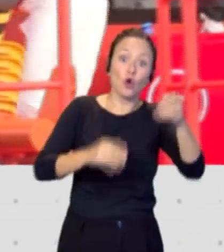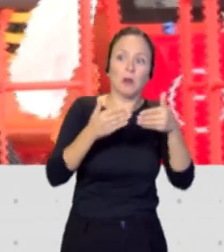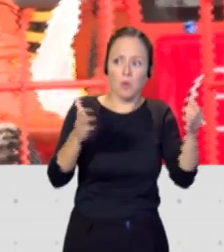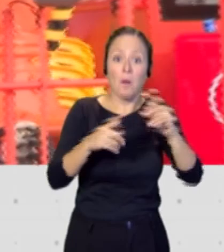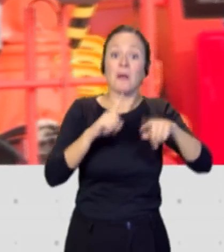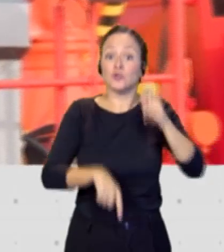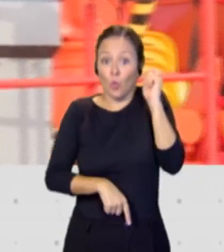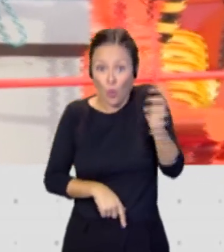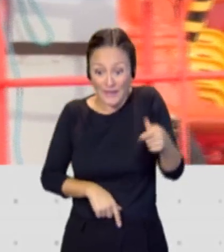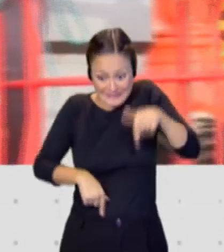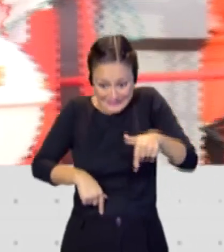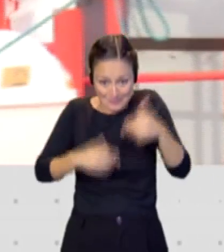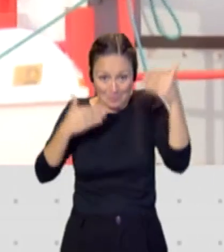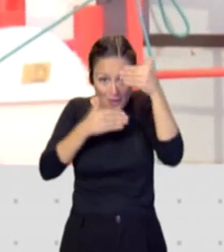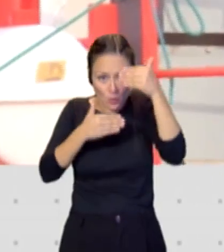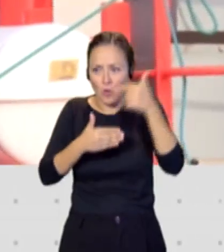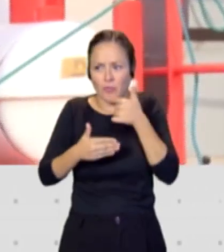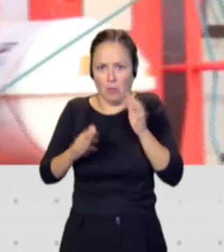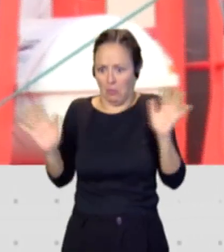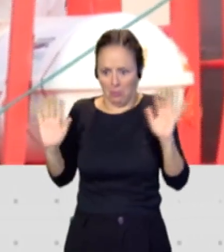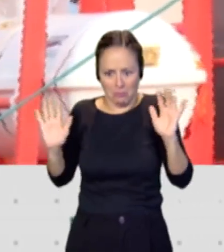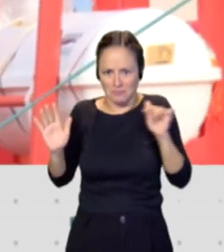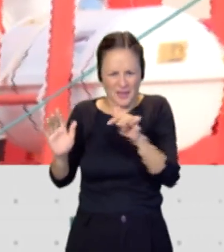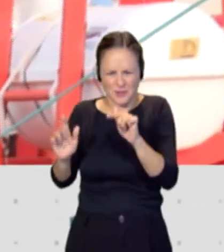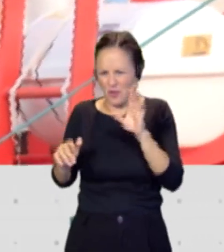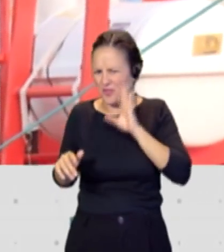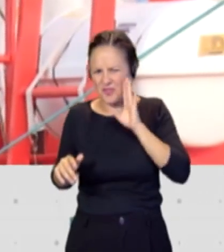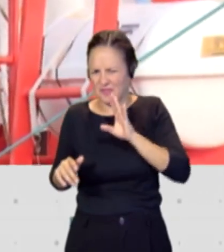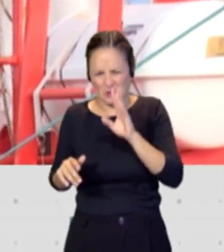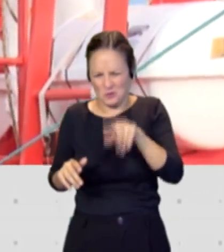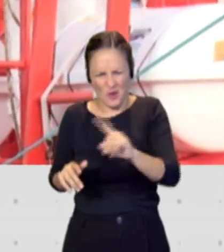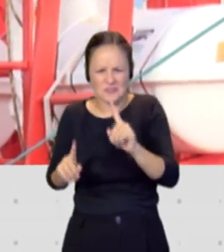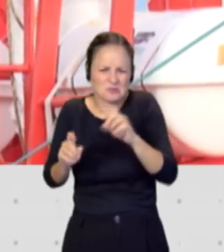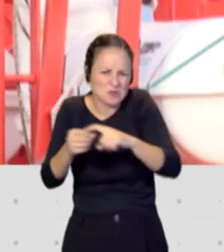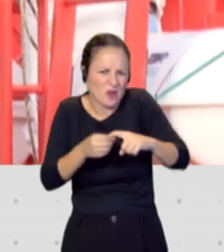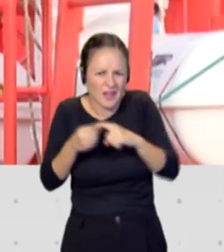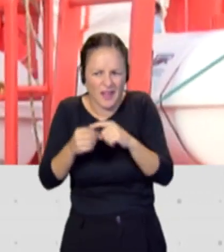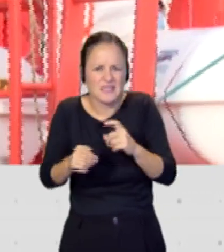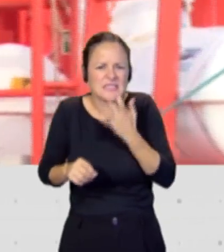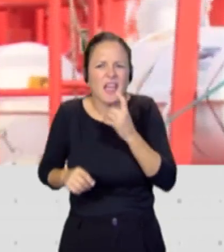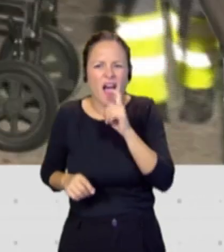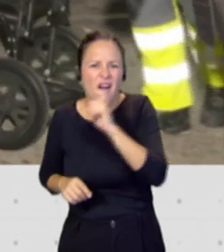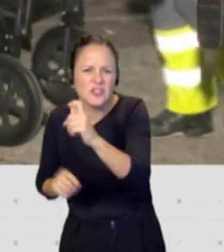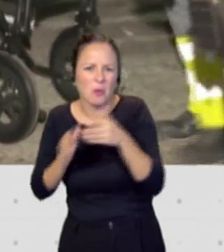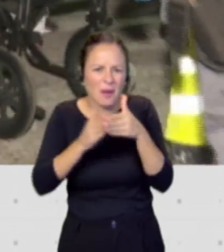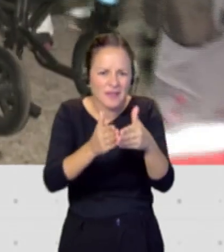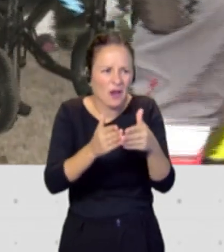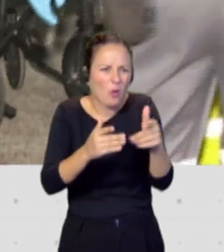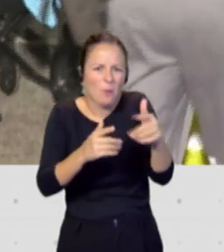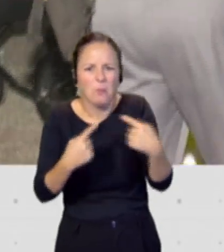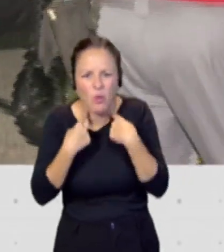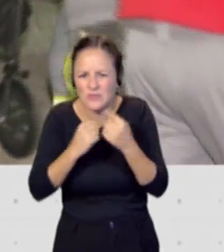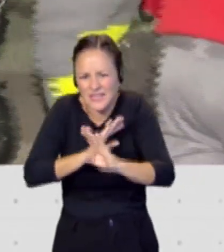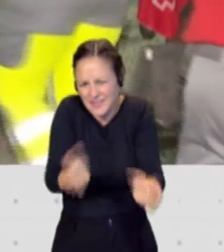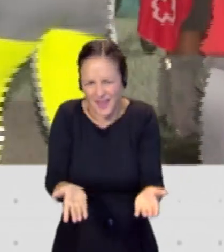dijo que lo que hacíamos no era delito, era solidaridad. Y seguimos peleando, ¿no? Porque al